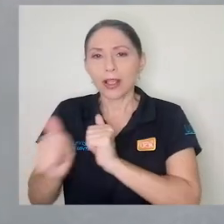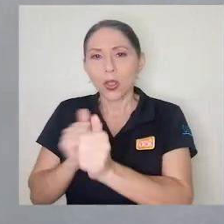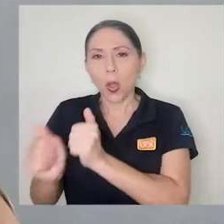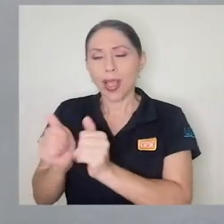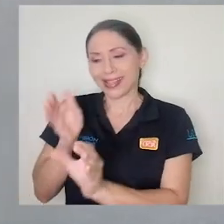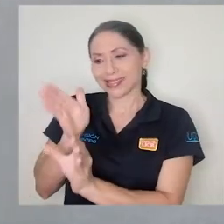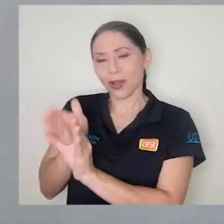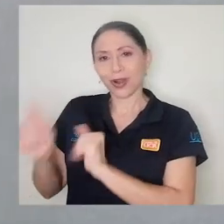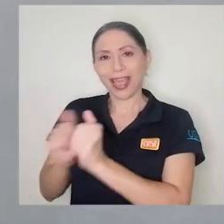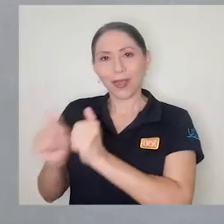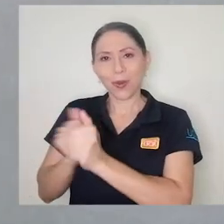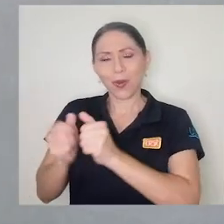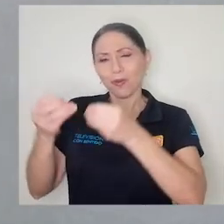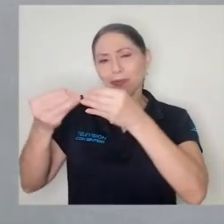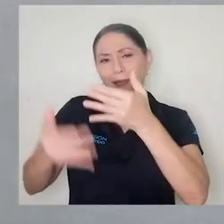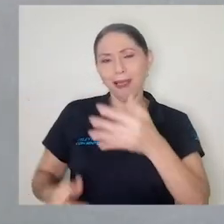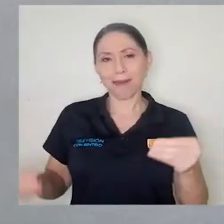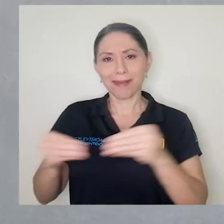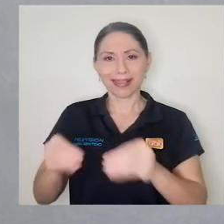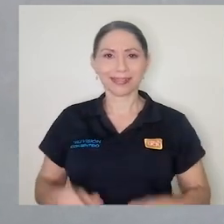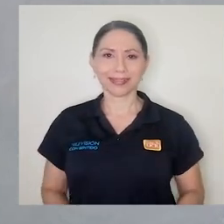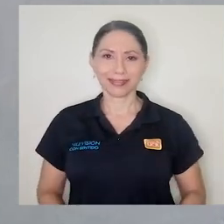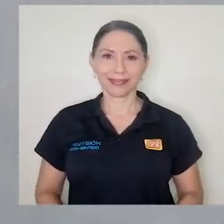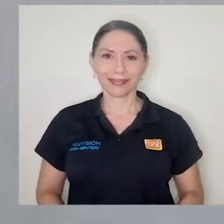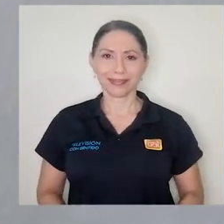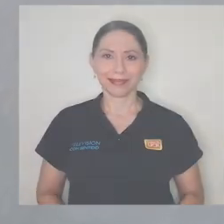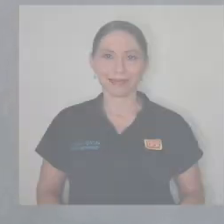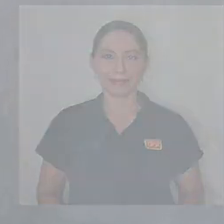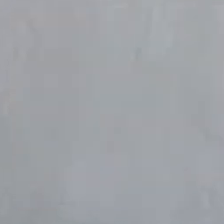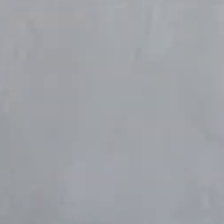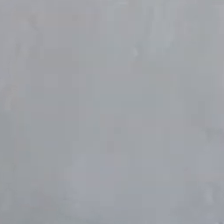deporte, psicología deportiva y muchos más.